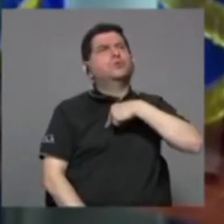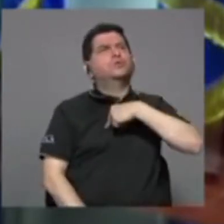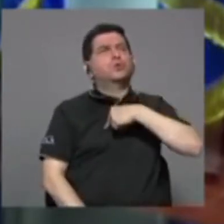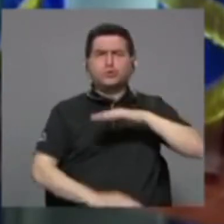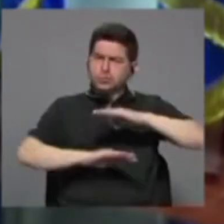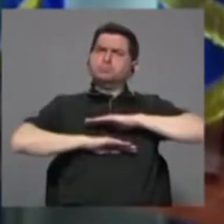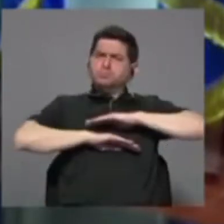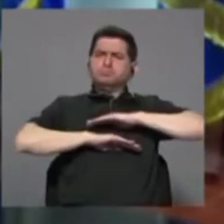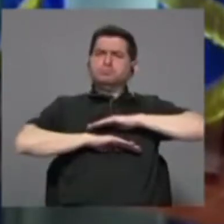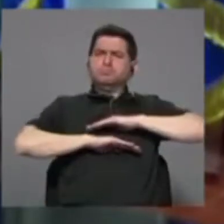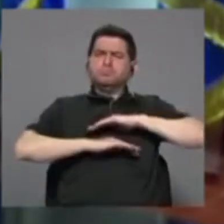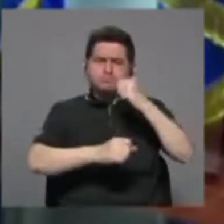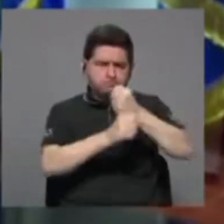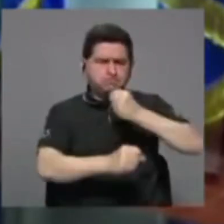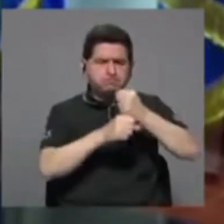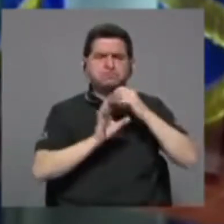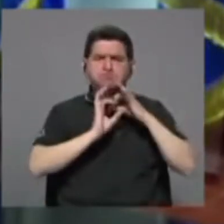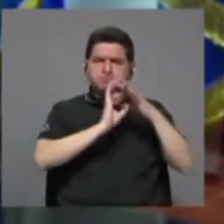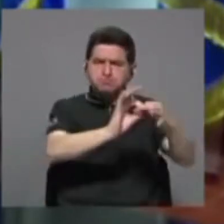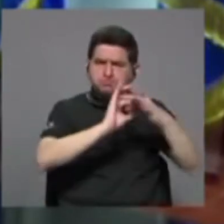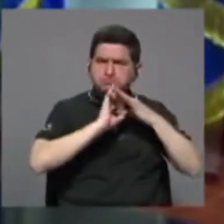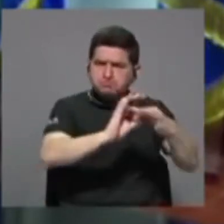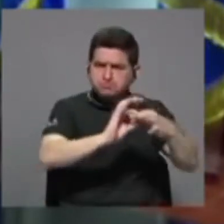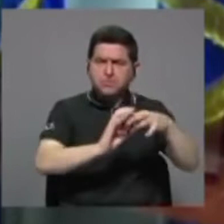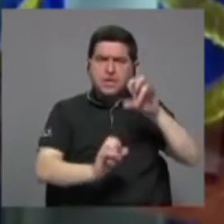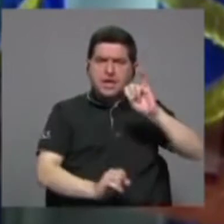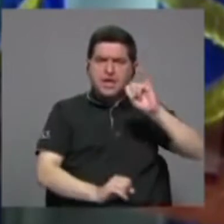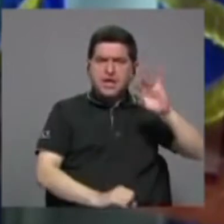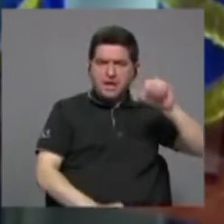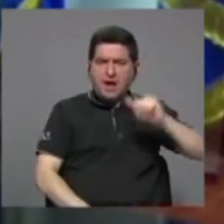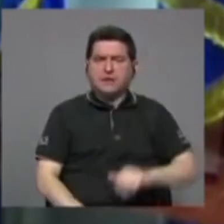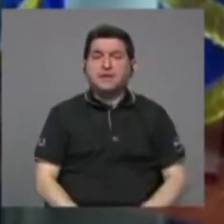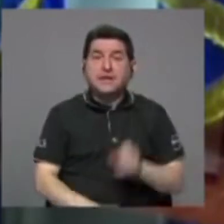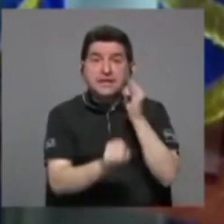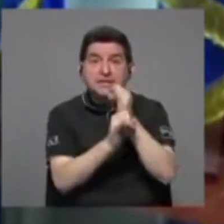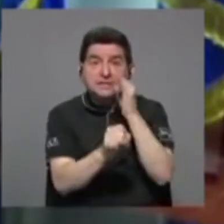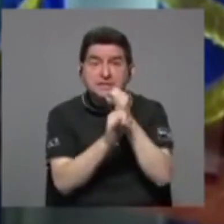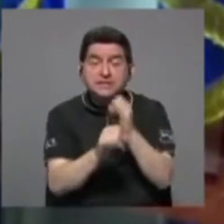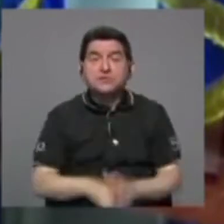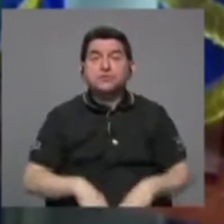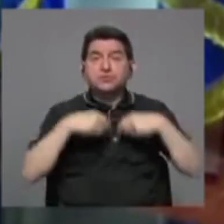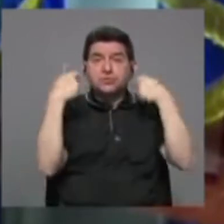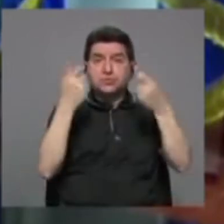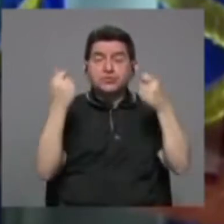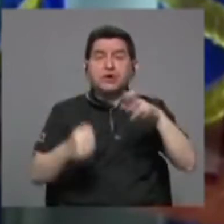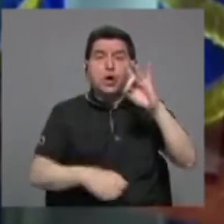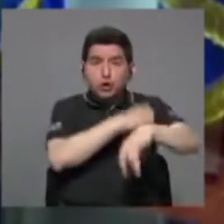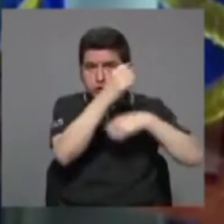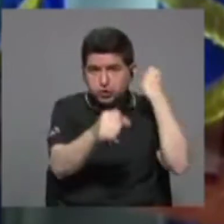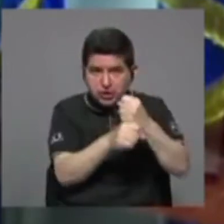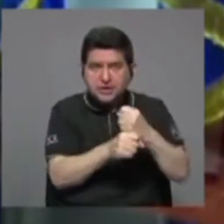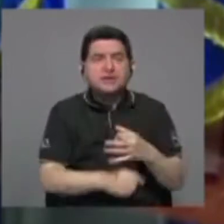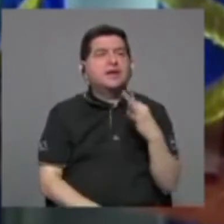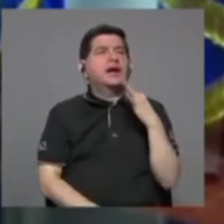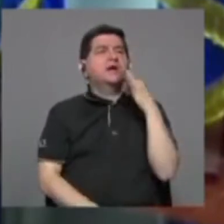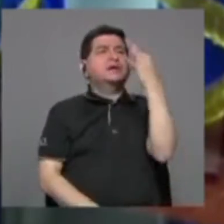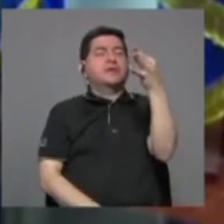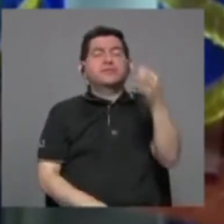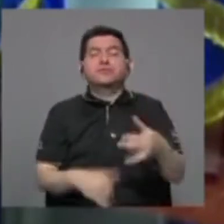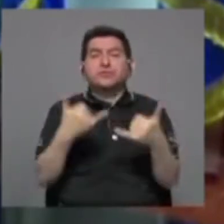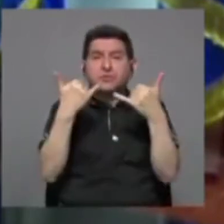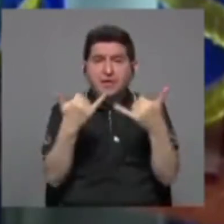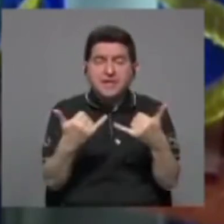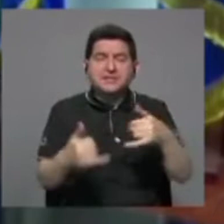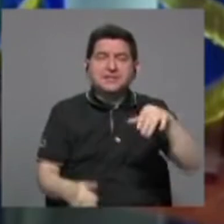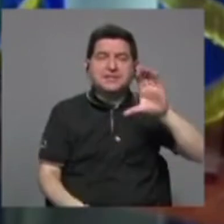complacidos trabajando conjunto con IICA, una institución que está celebrando 80 años y el próximo año CATIE celebrando